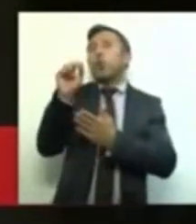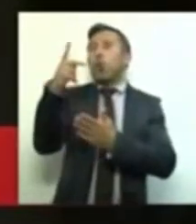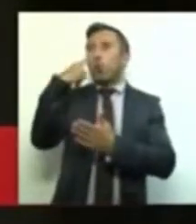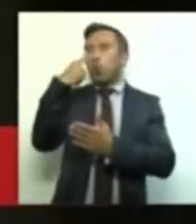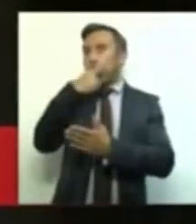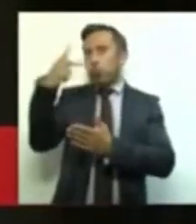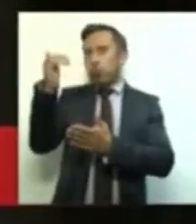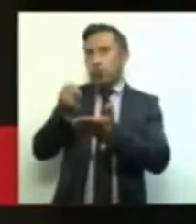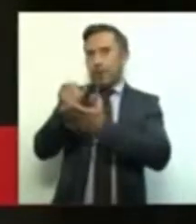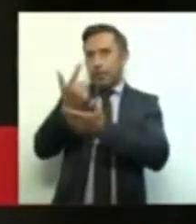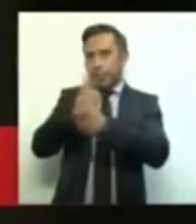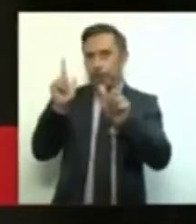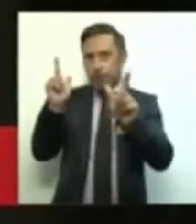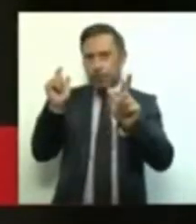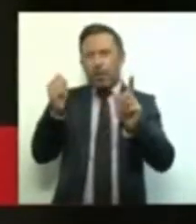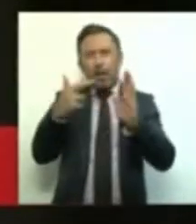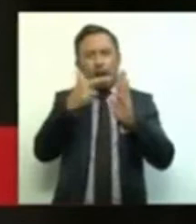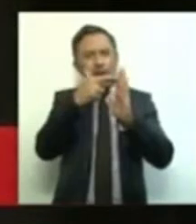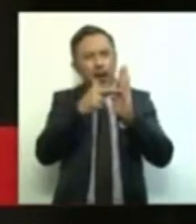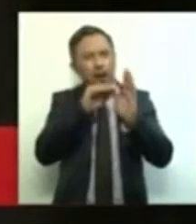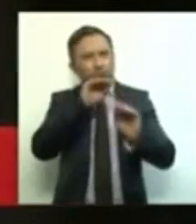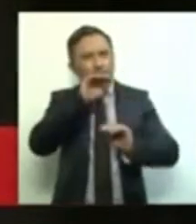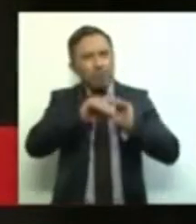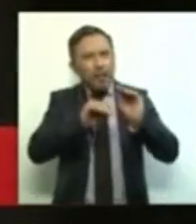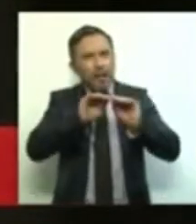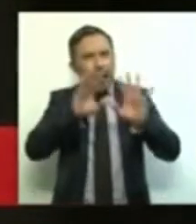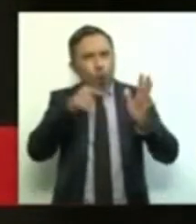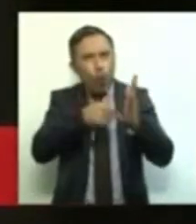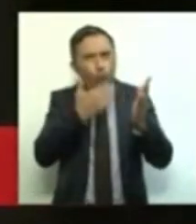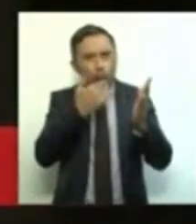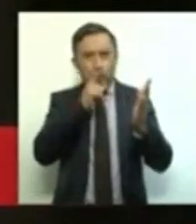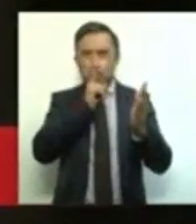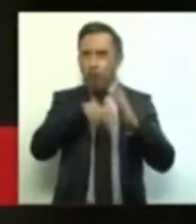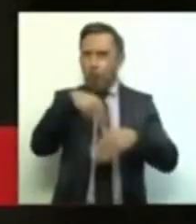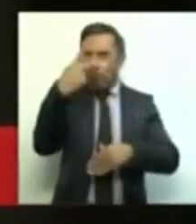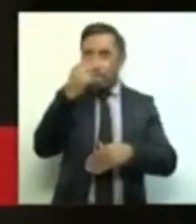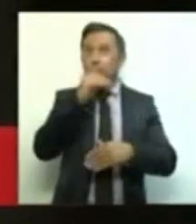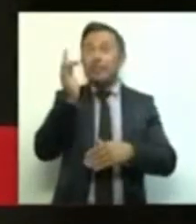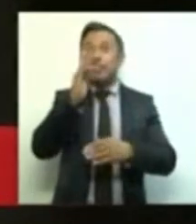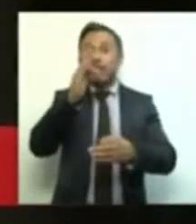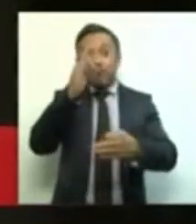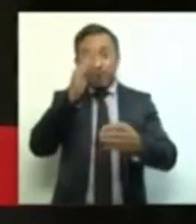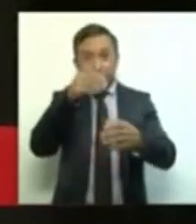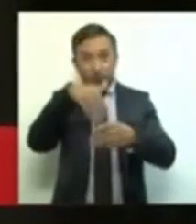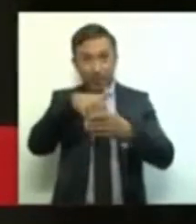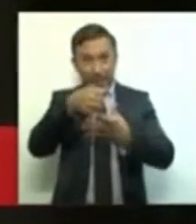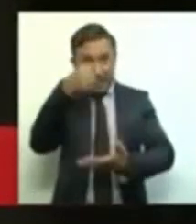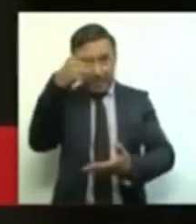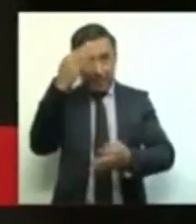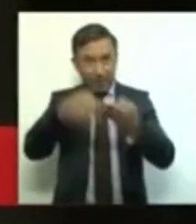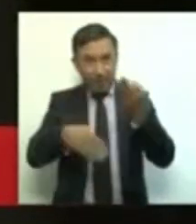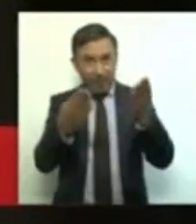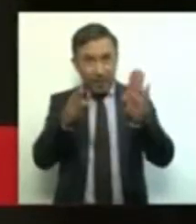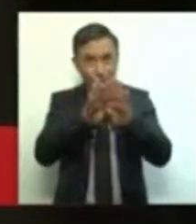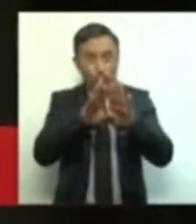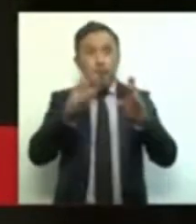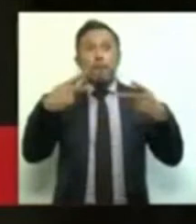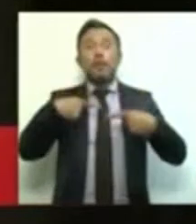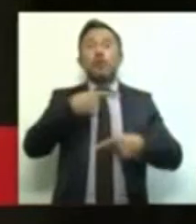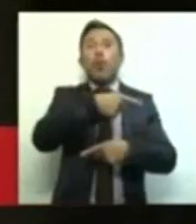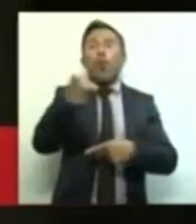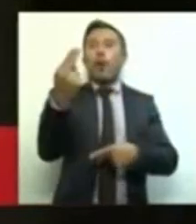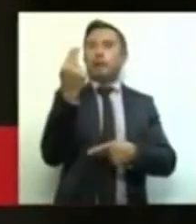operación. En el caso de su extinción, dejan a la deriva a las personas que dependen de estos recursos.